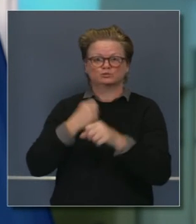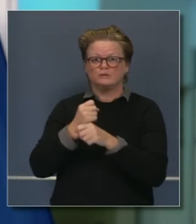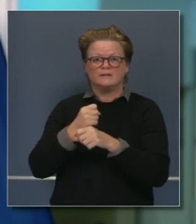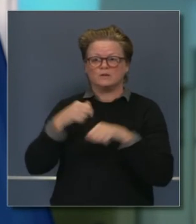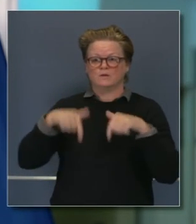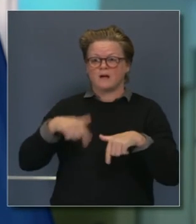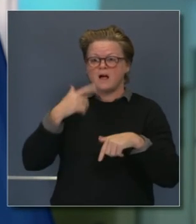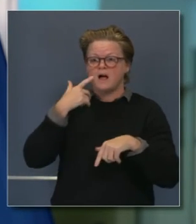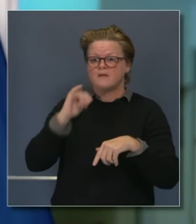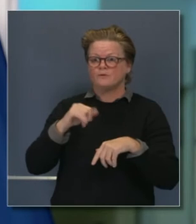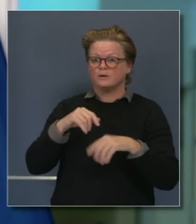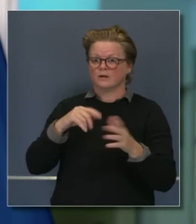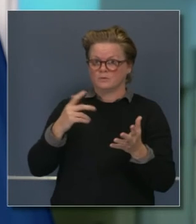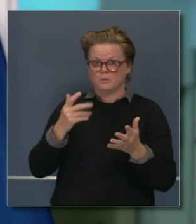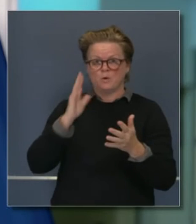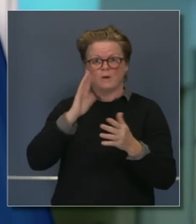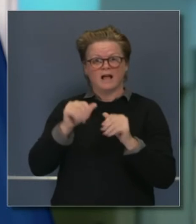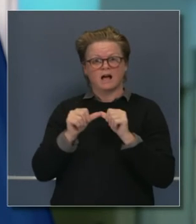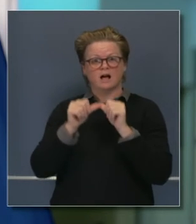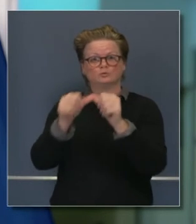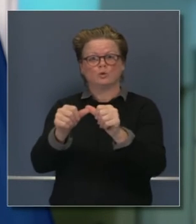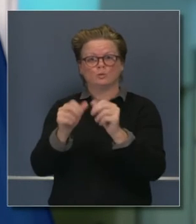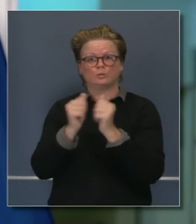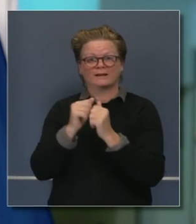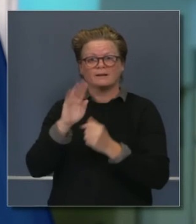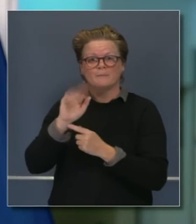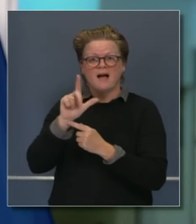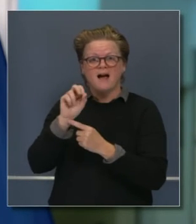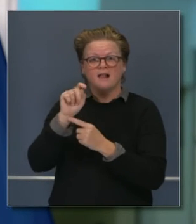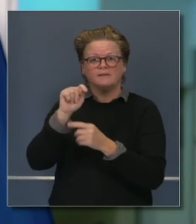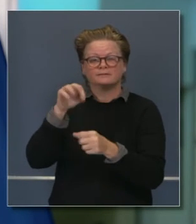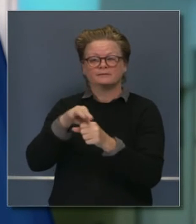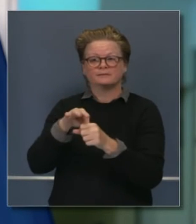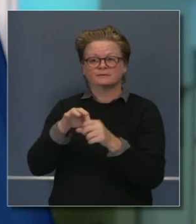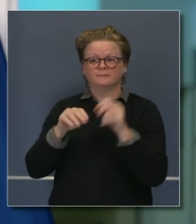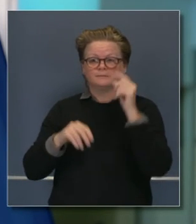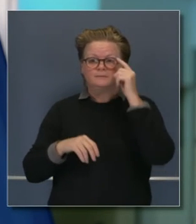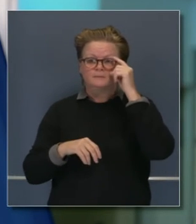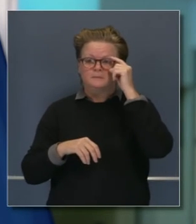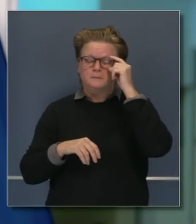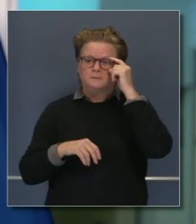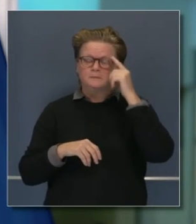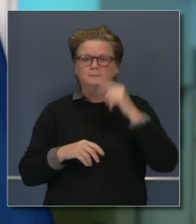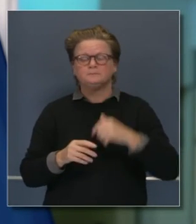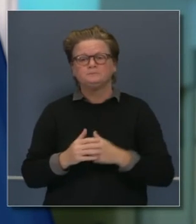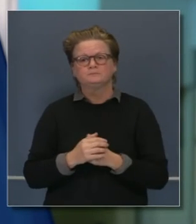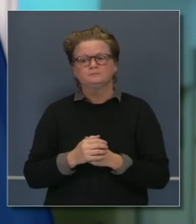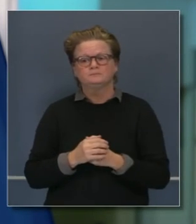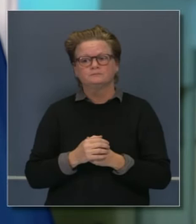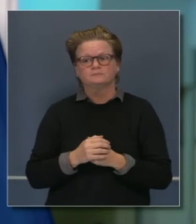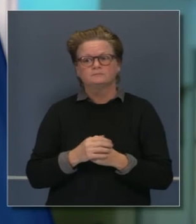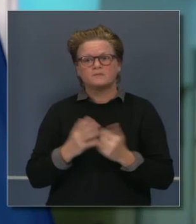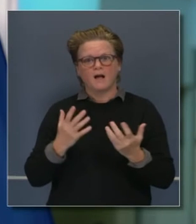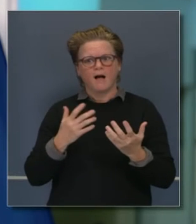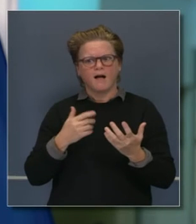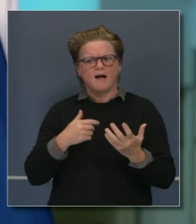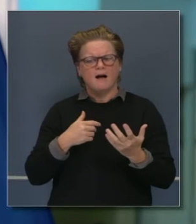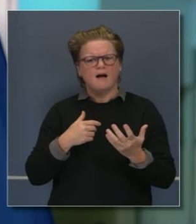partidario por mayores oportunidades, una mayor participación en la democracia. Sobre eso no he sido tímido.